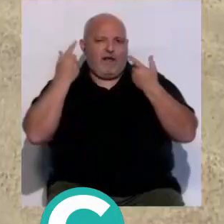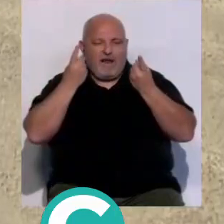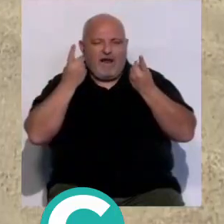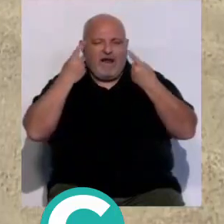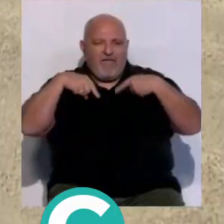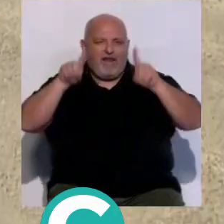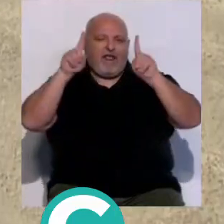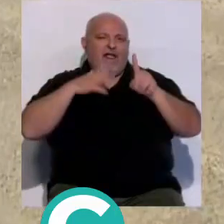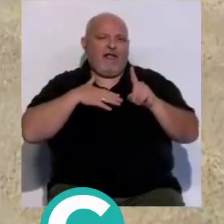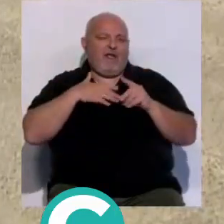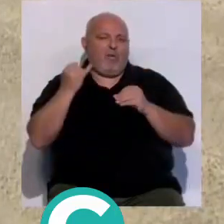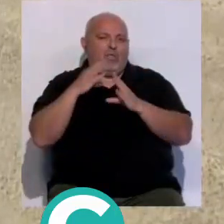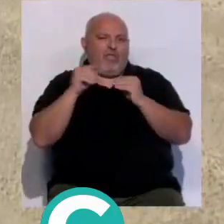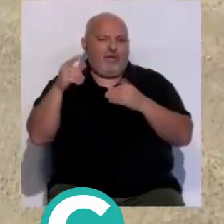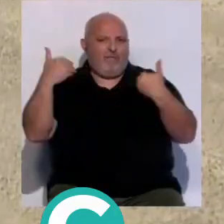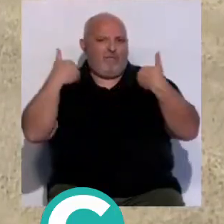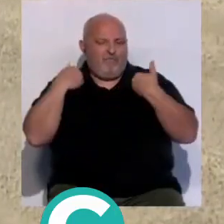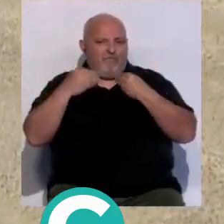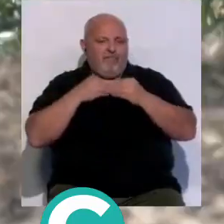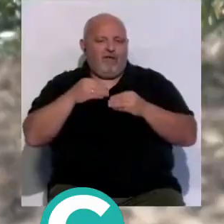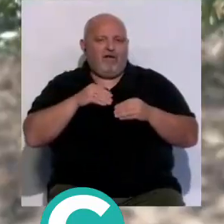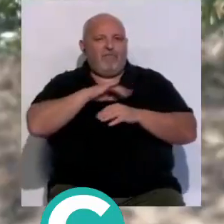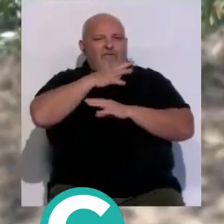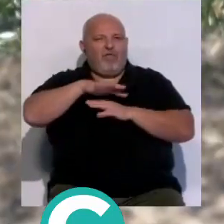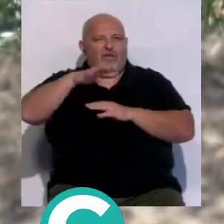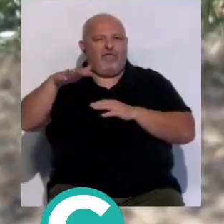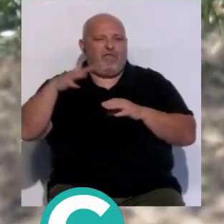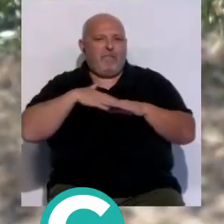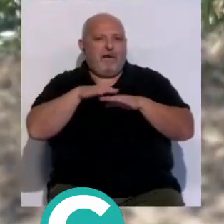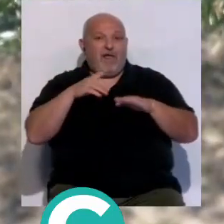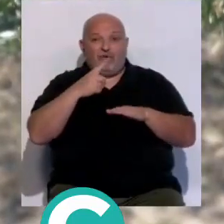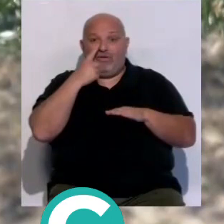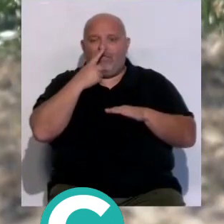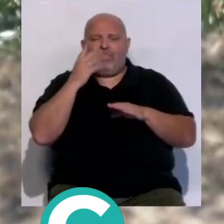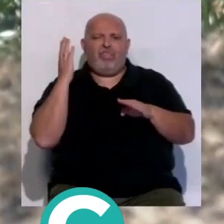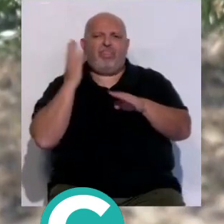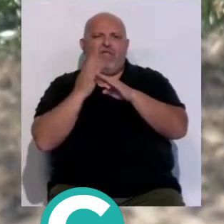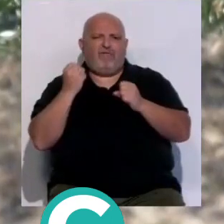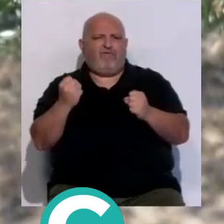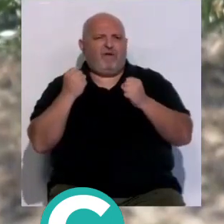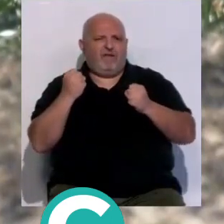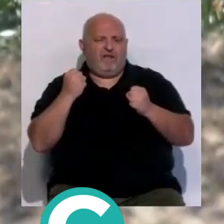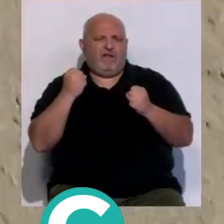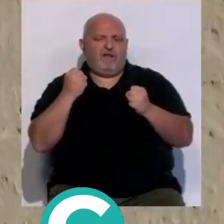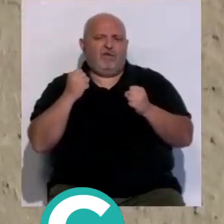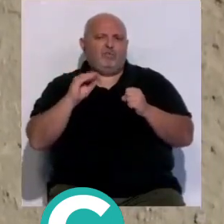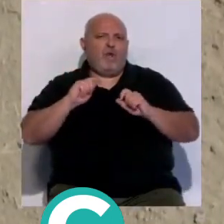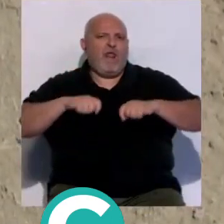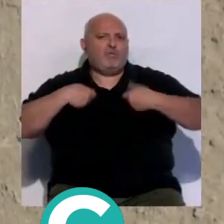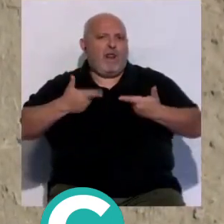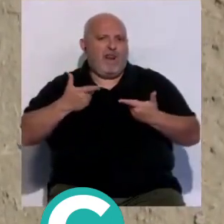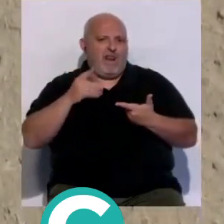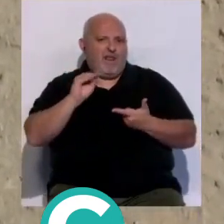pesca y desarrollo sostenible de la junta sobre las dunas de la playa de cortadura argumentando que dañan seriamente hábitats de interés